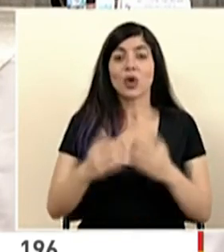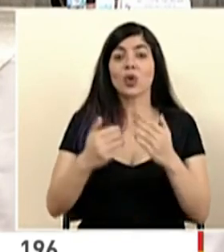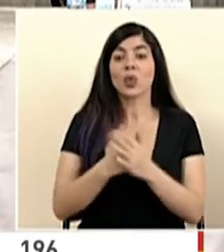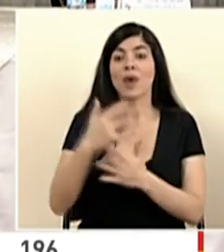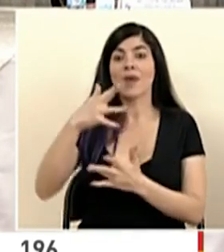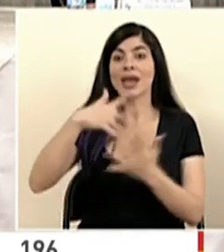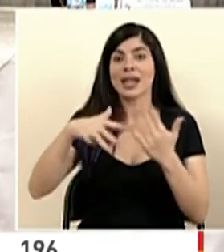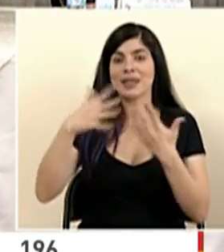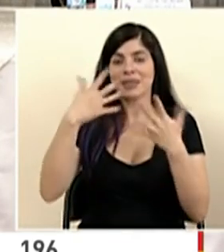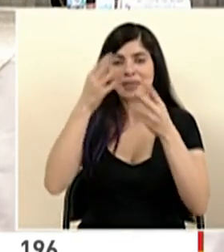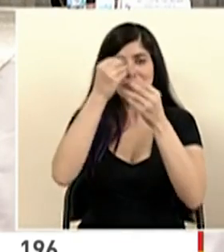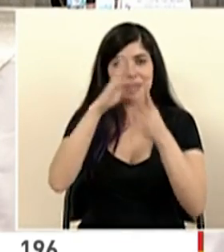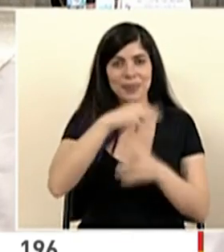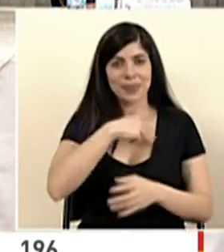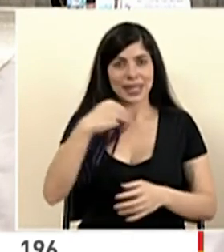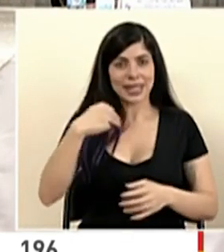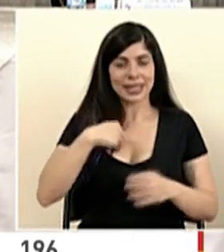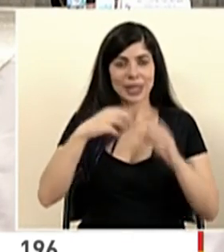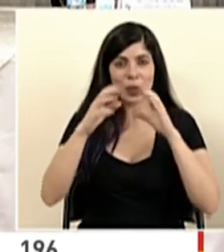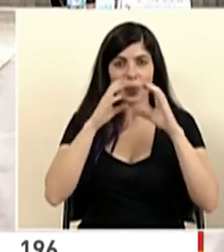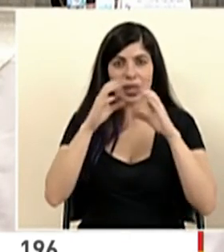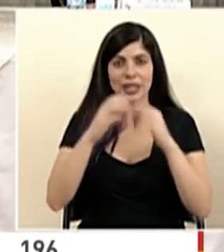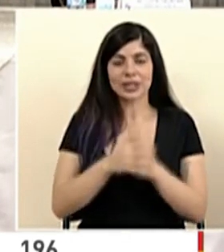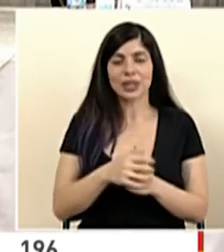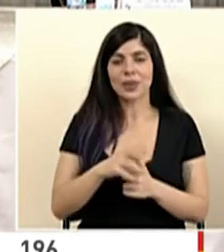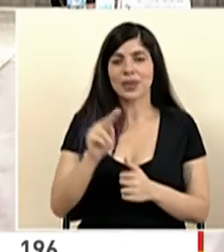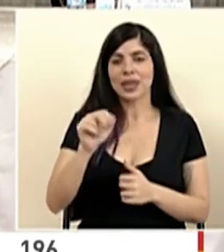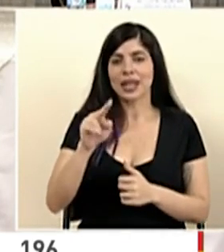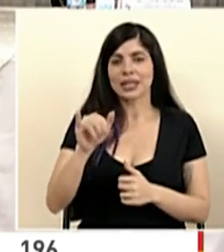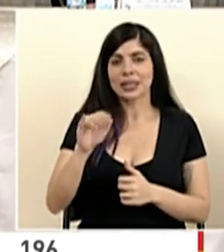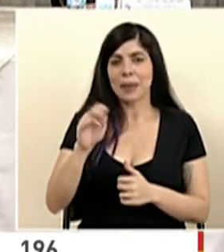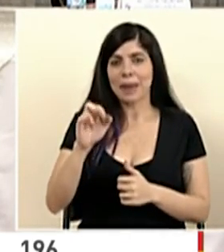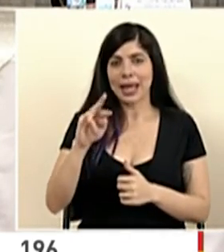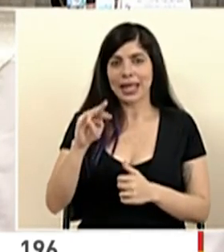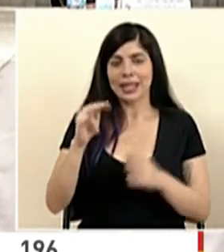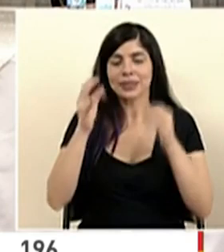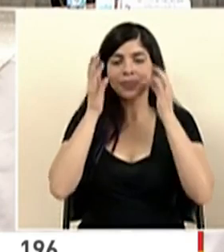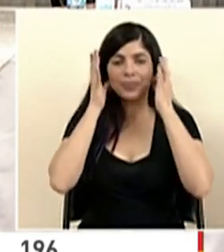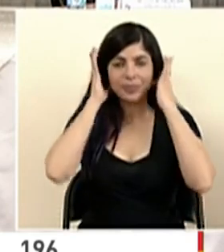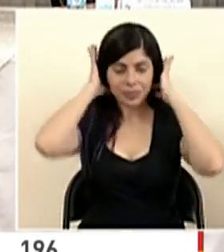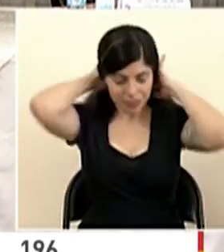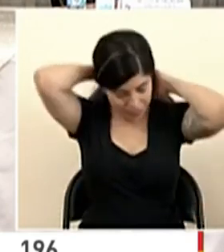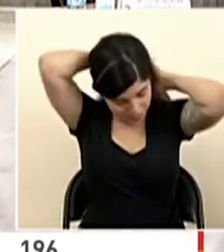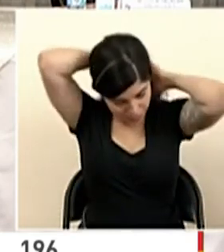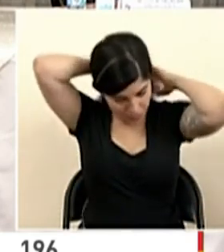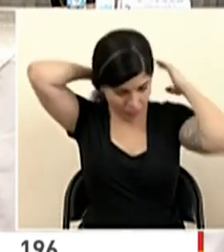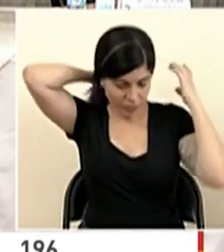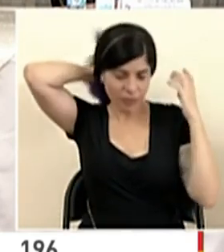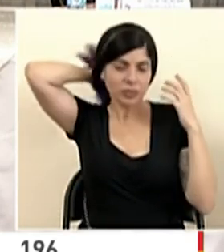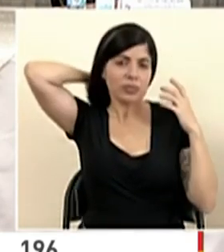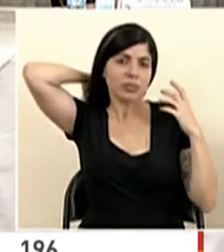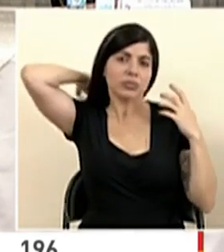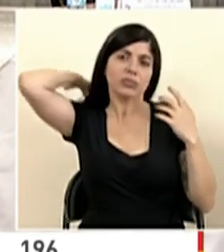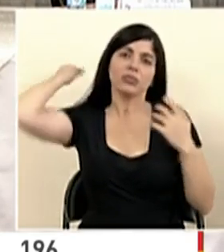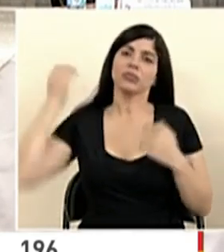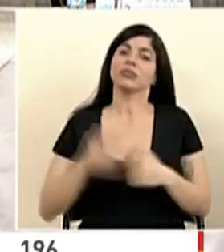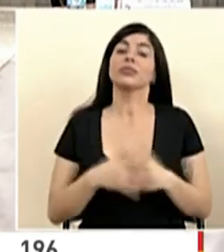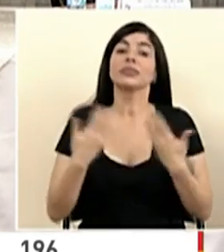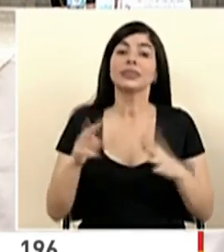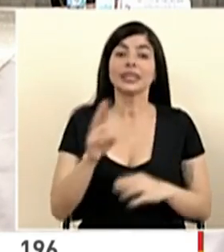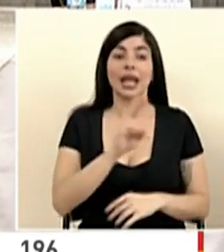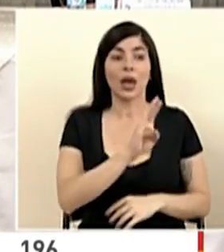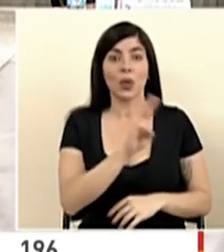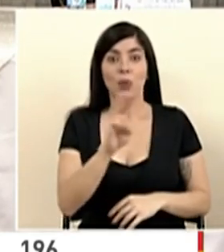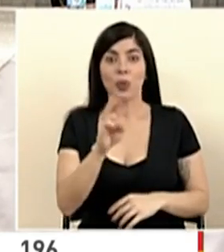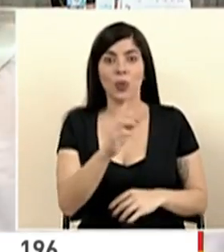nueva dinámica ya anunciada por la señora ministra de Comunicación, doña Nancy Marín, ya tenemos en vía conexión web